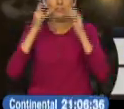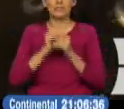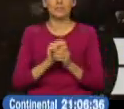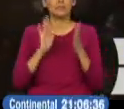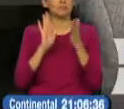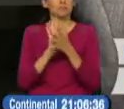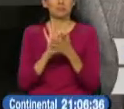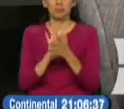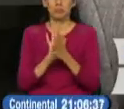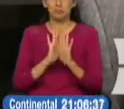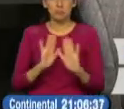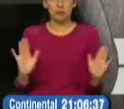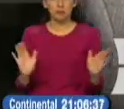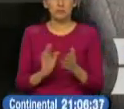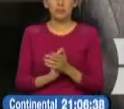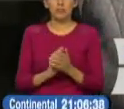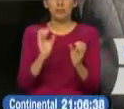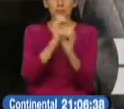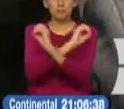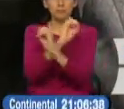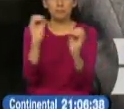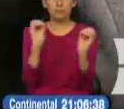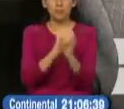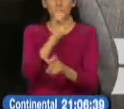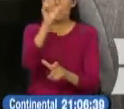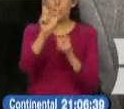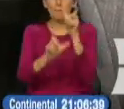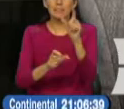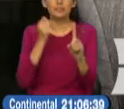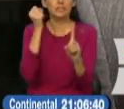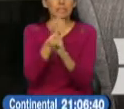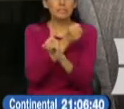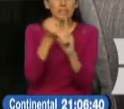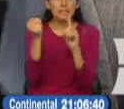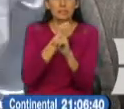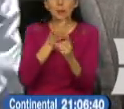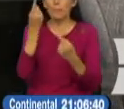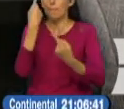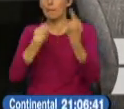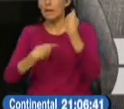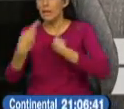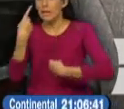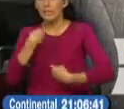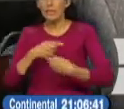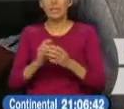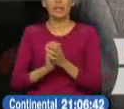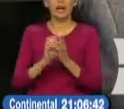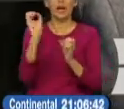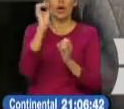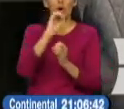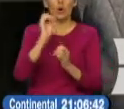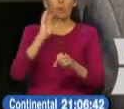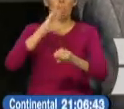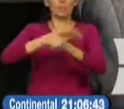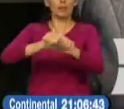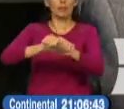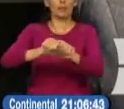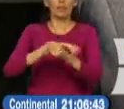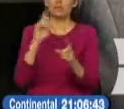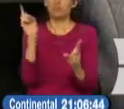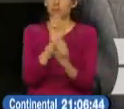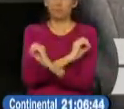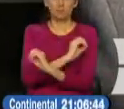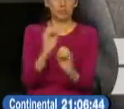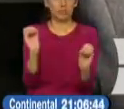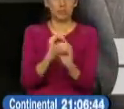pacífico. No ha existido ninguna sola persona que haya sido agredida ninguna persona que haya sido detenida, no ha existido ningún tipo de